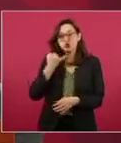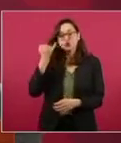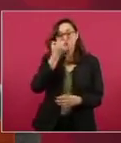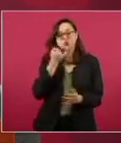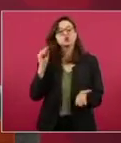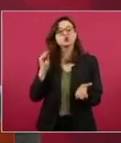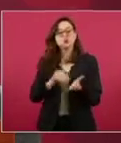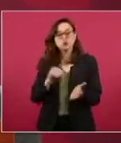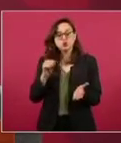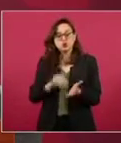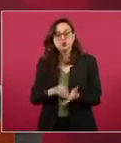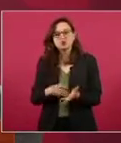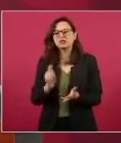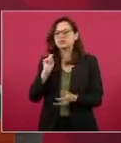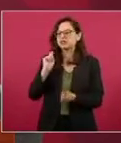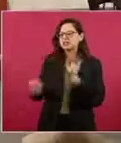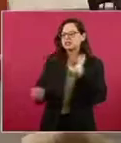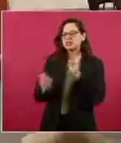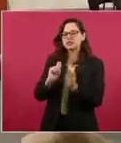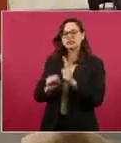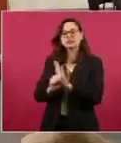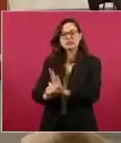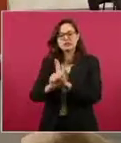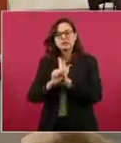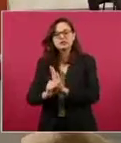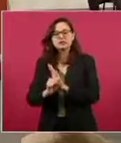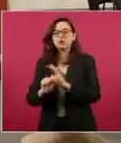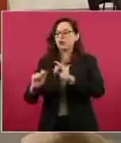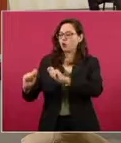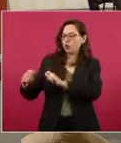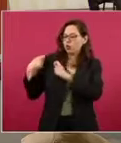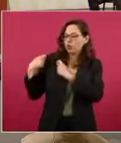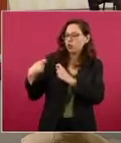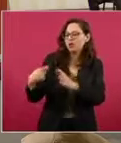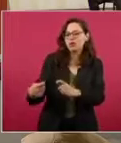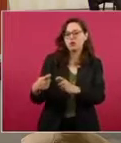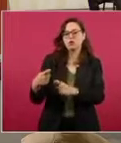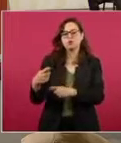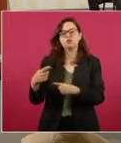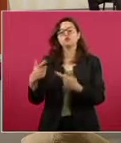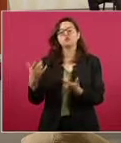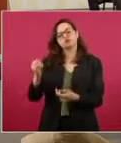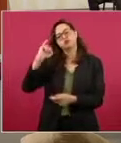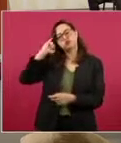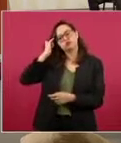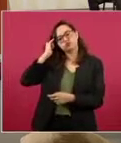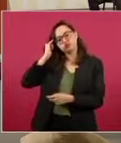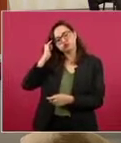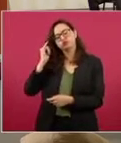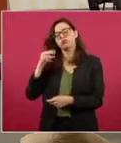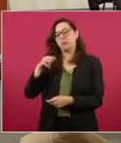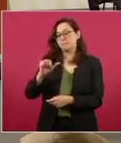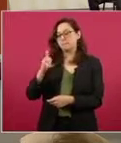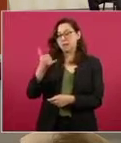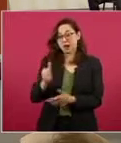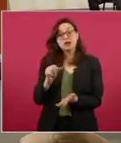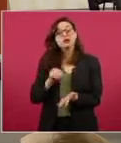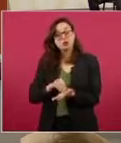los universos simbólicos y las tradiciones de los pueblos mayas del presente.